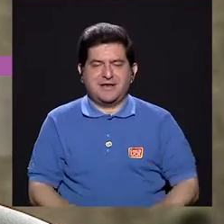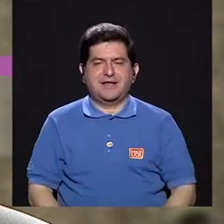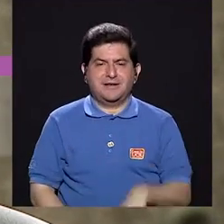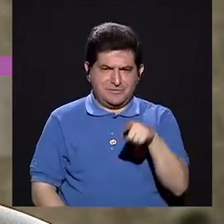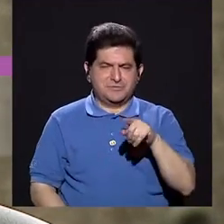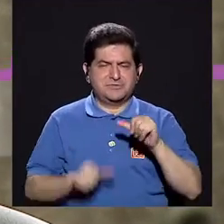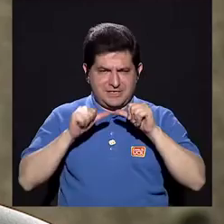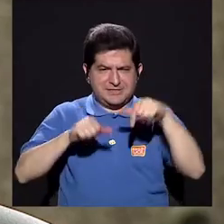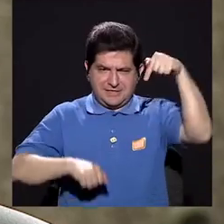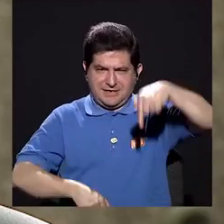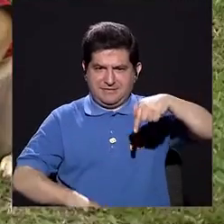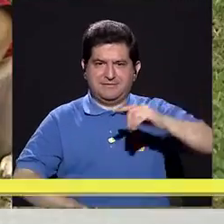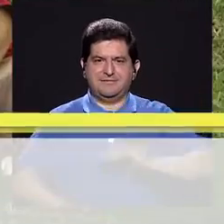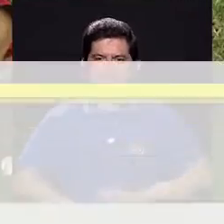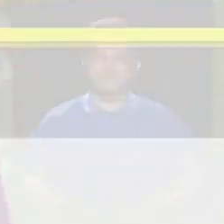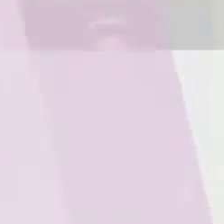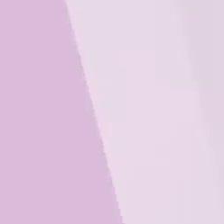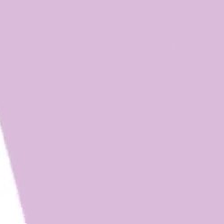Quédese con nosotros.